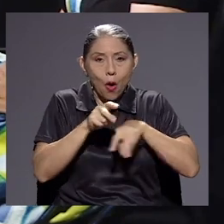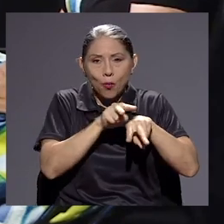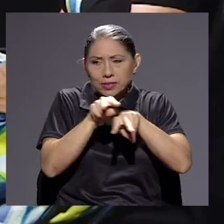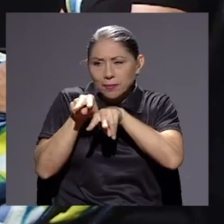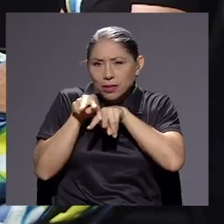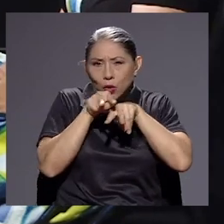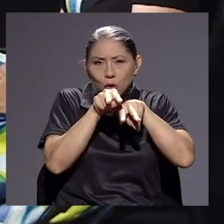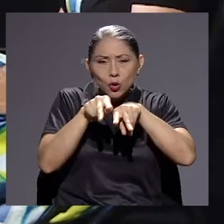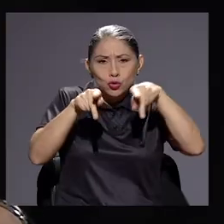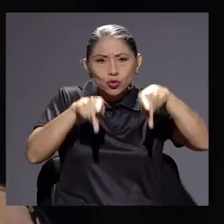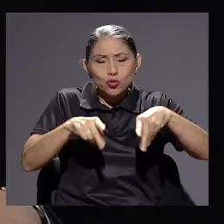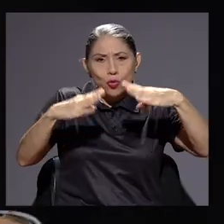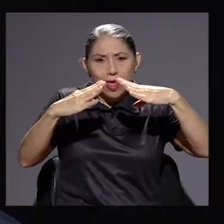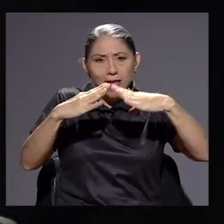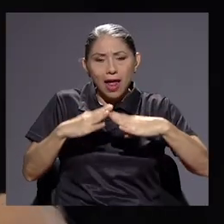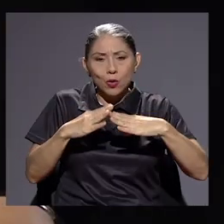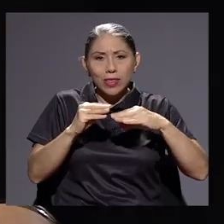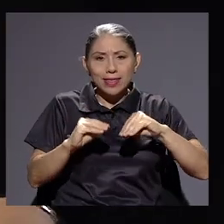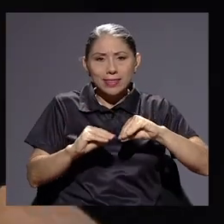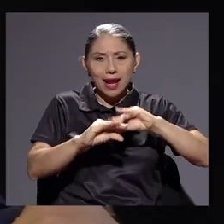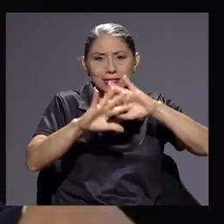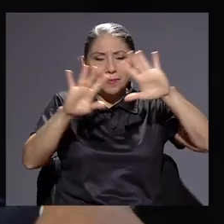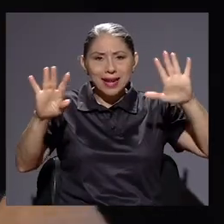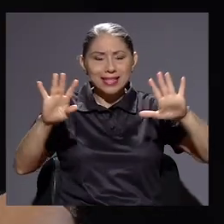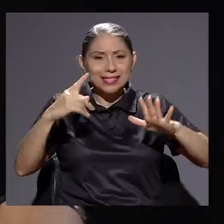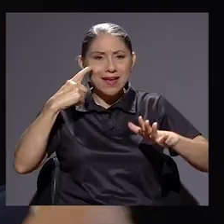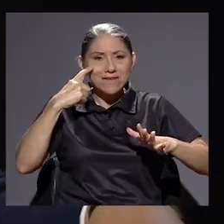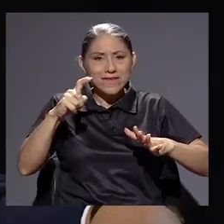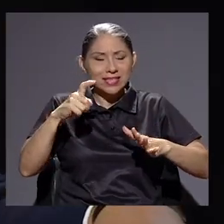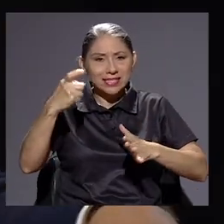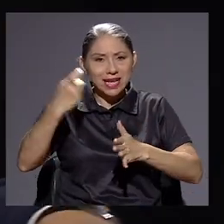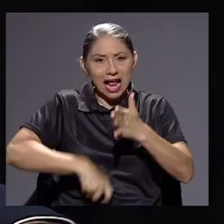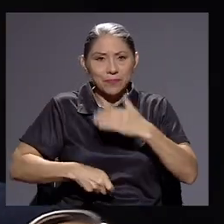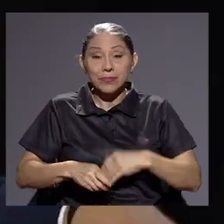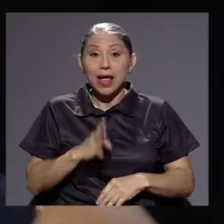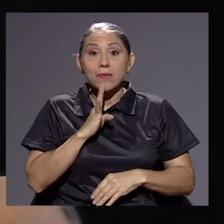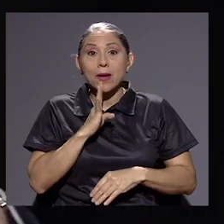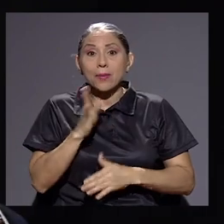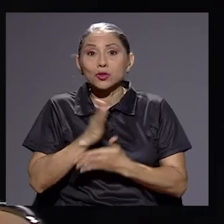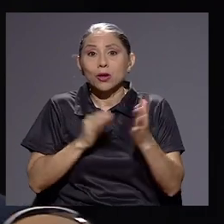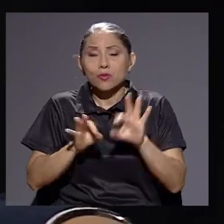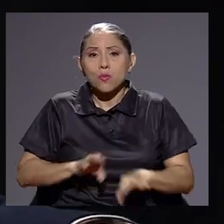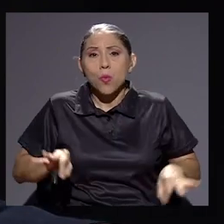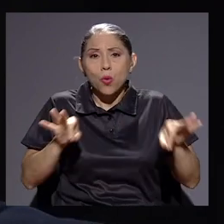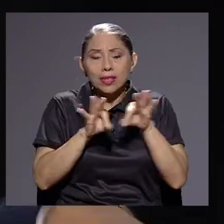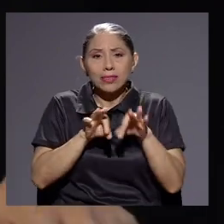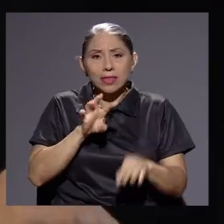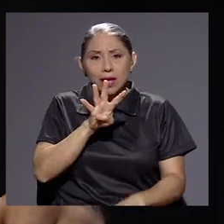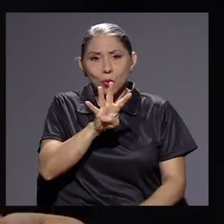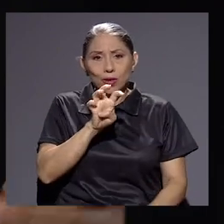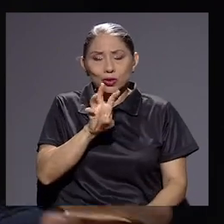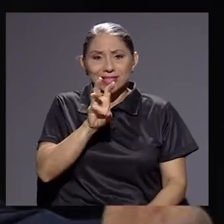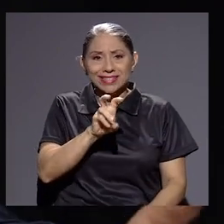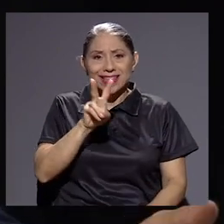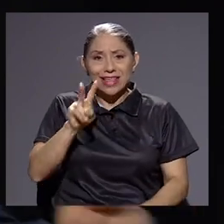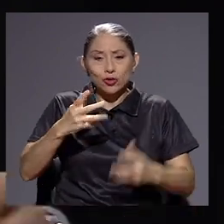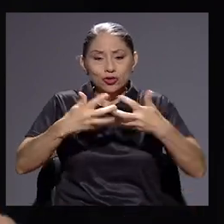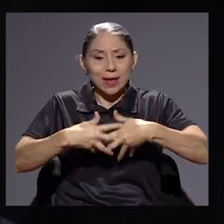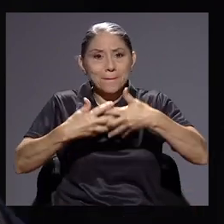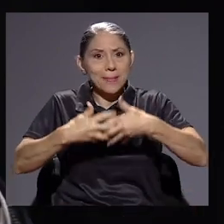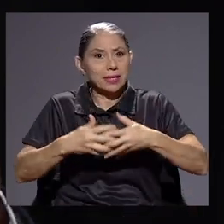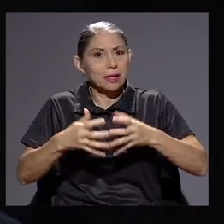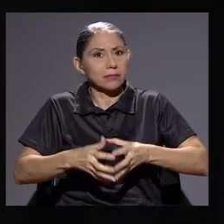Transparencia Fiscal. Hablábamos en este primer bloque de algo muy importante. Existen 462 empresas que son los grandes